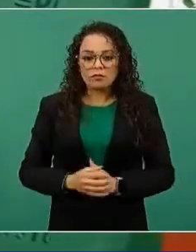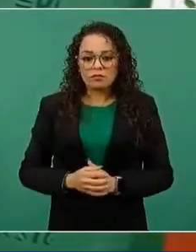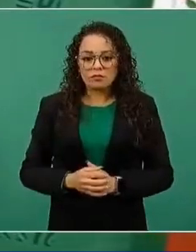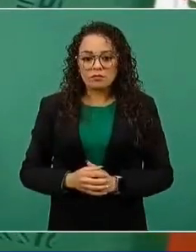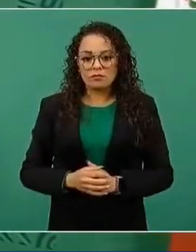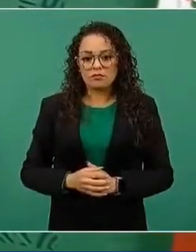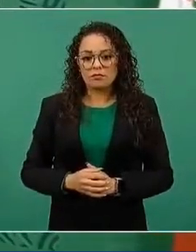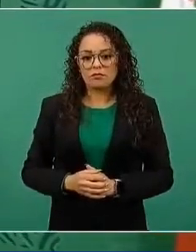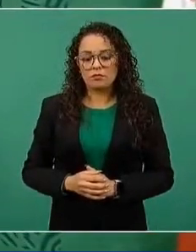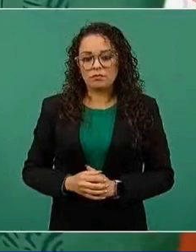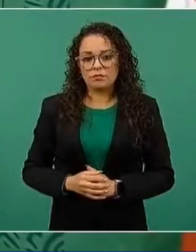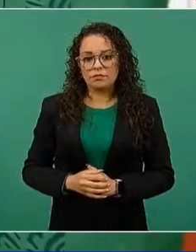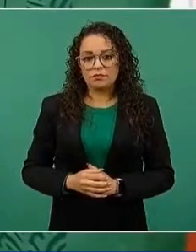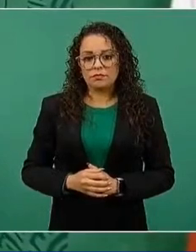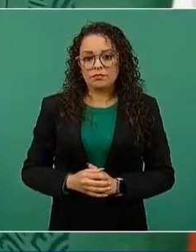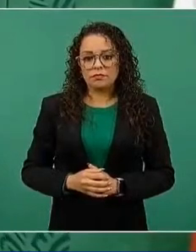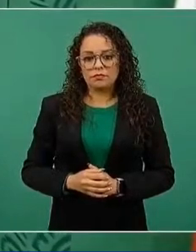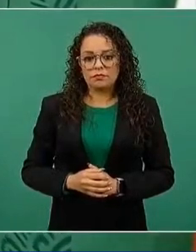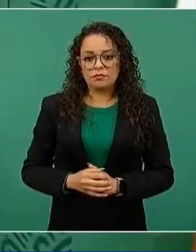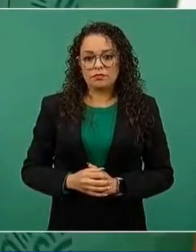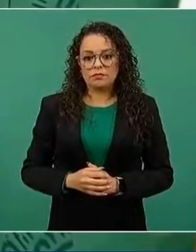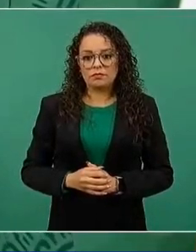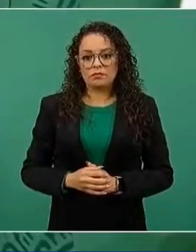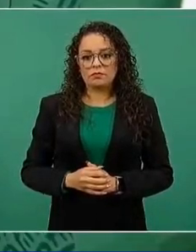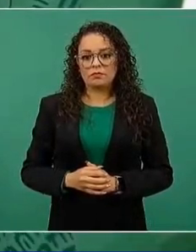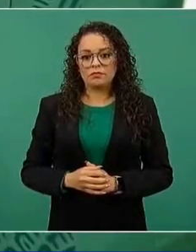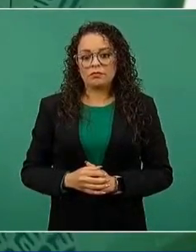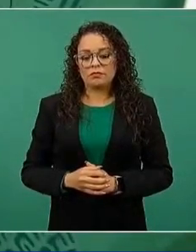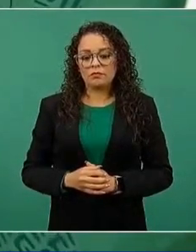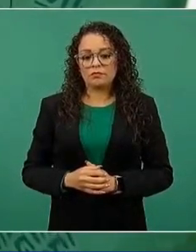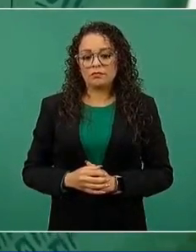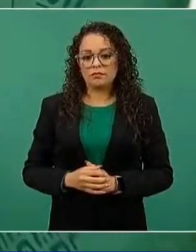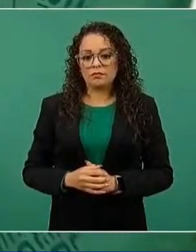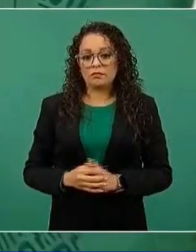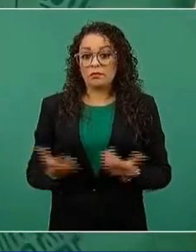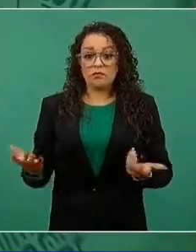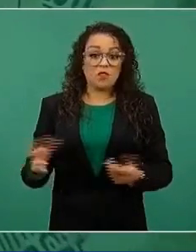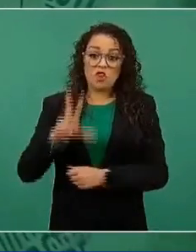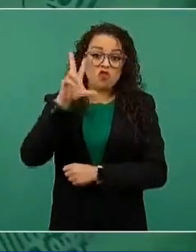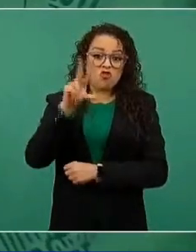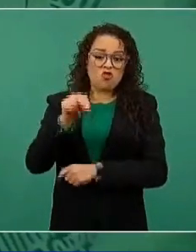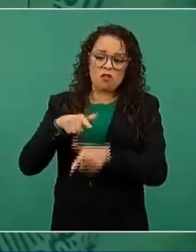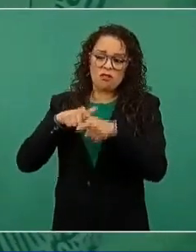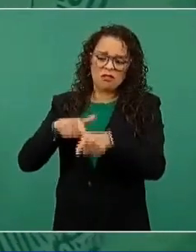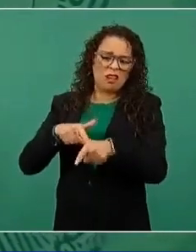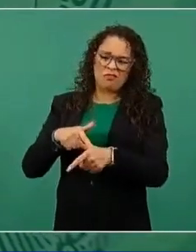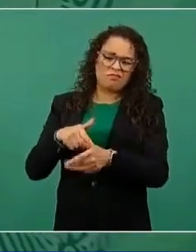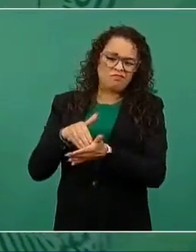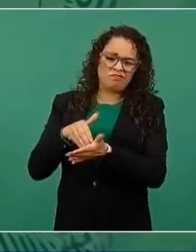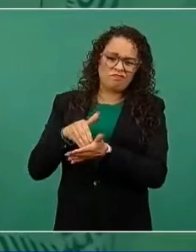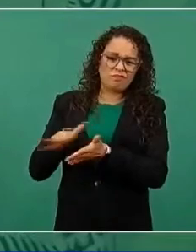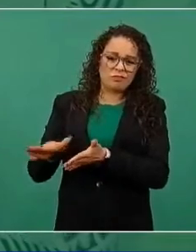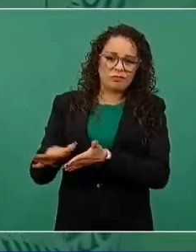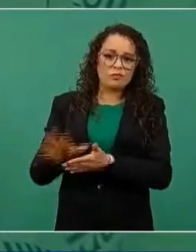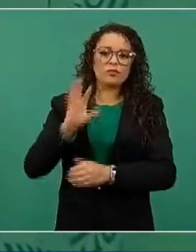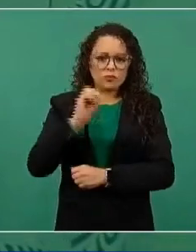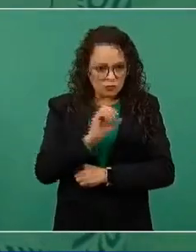o que no continúe? Y ya,